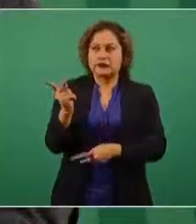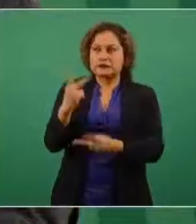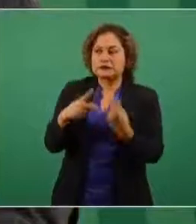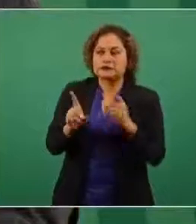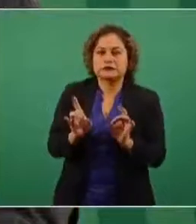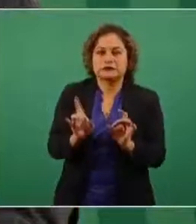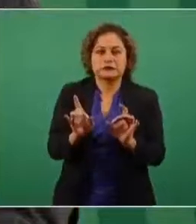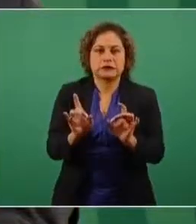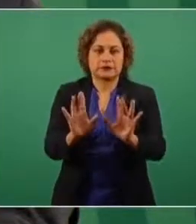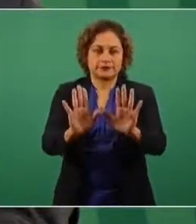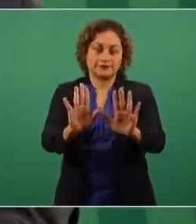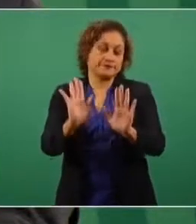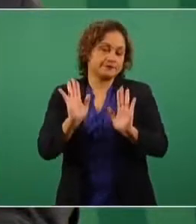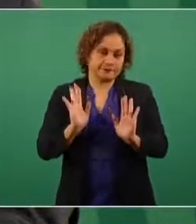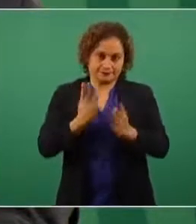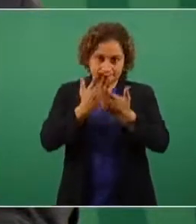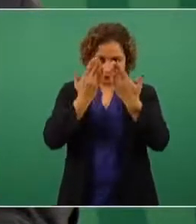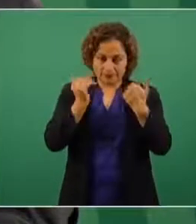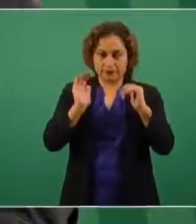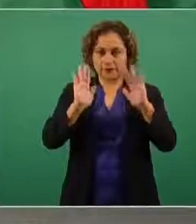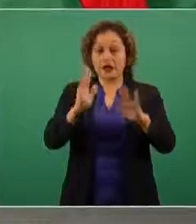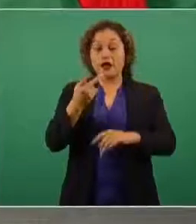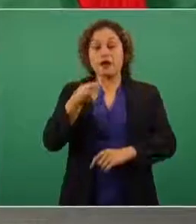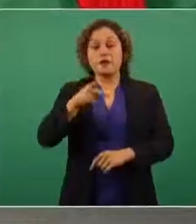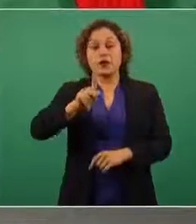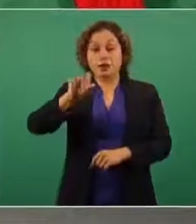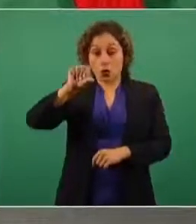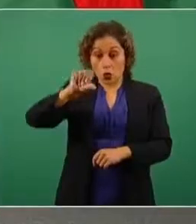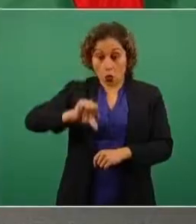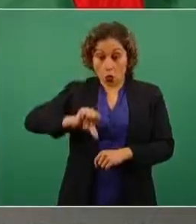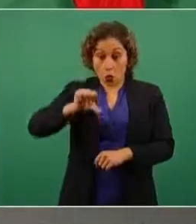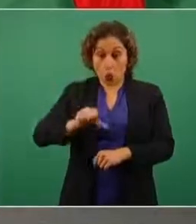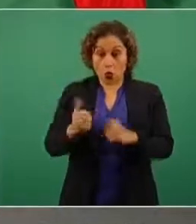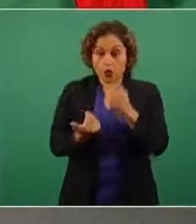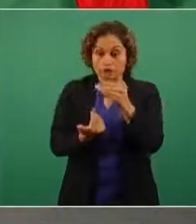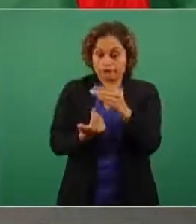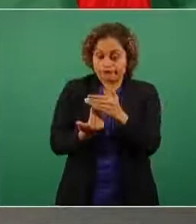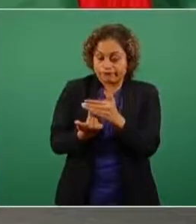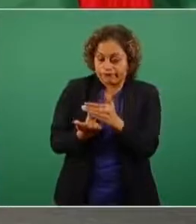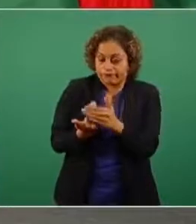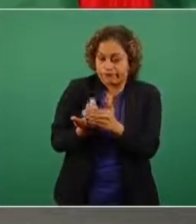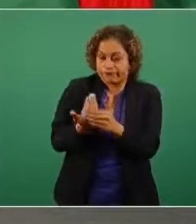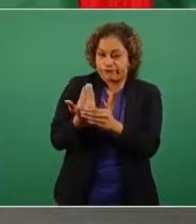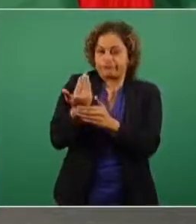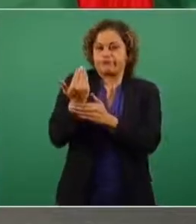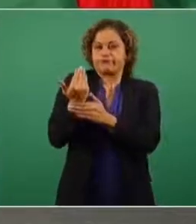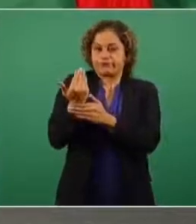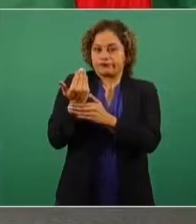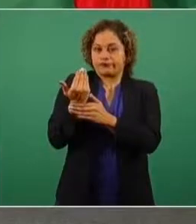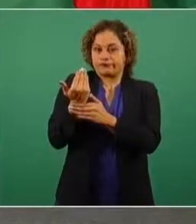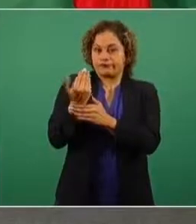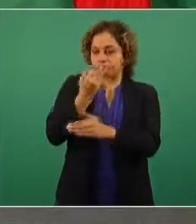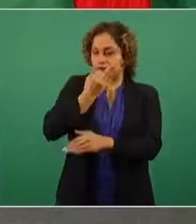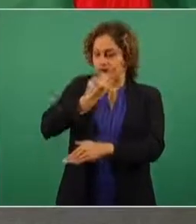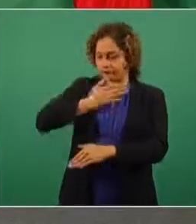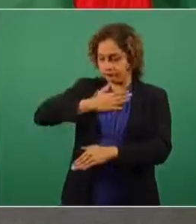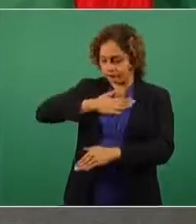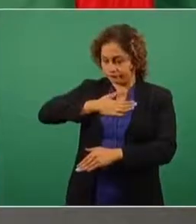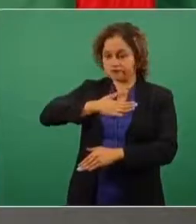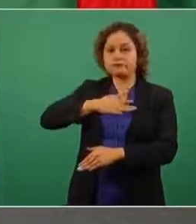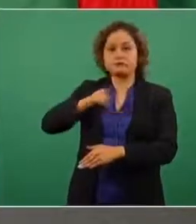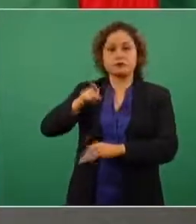Hoy en la madrugada nos informó nuestro embajador